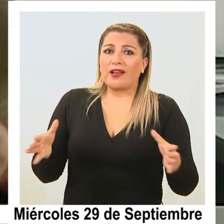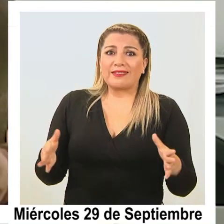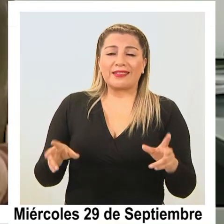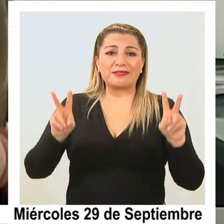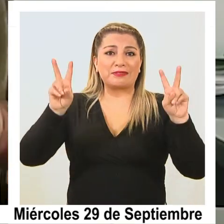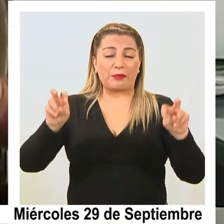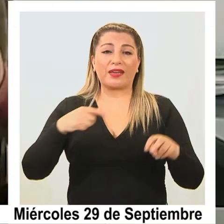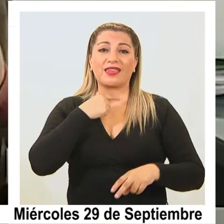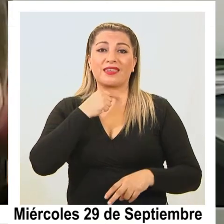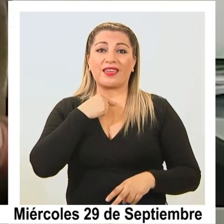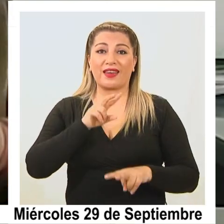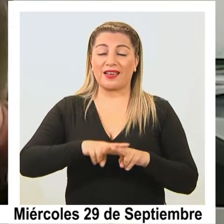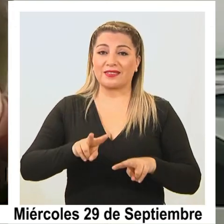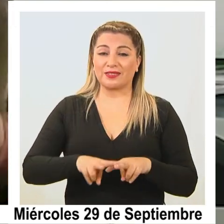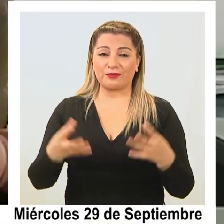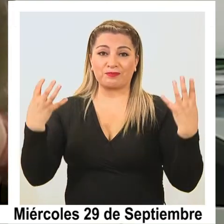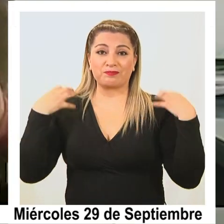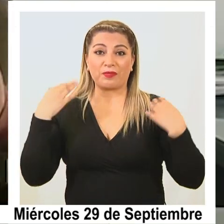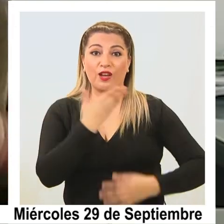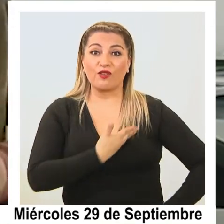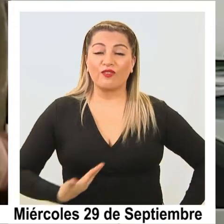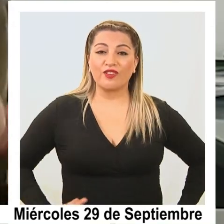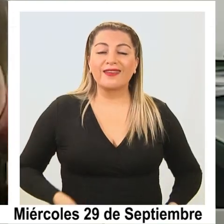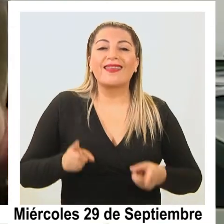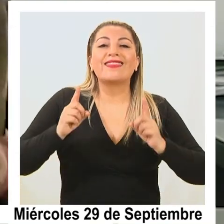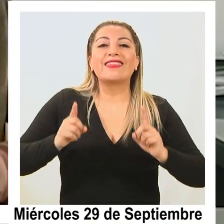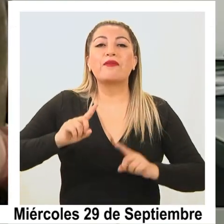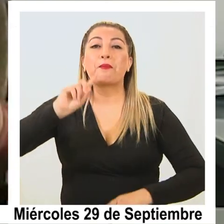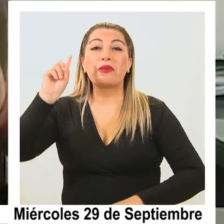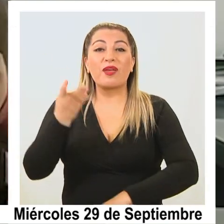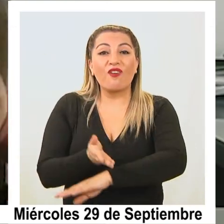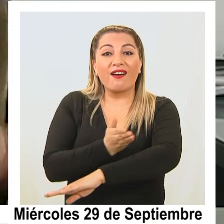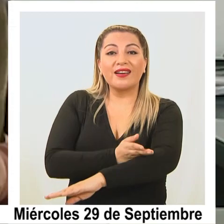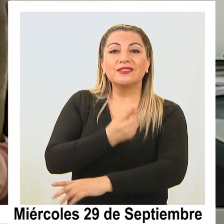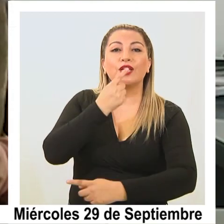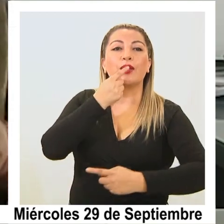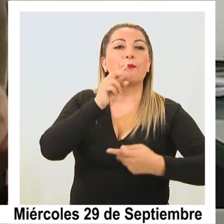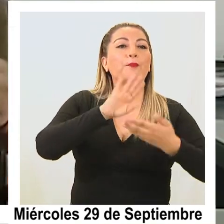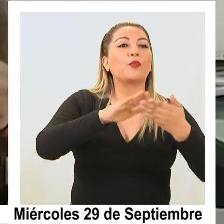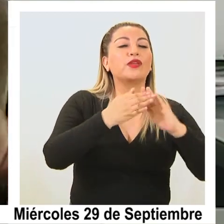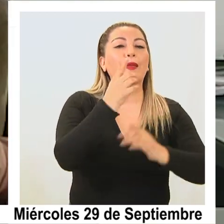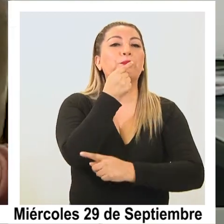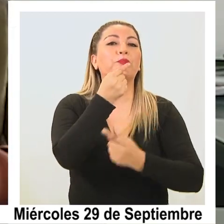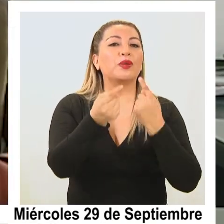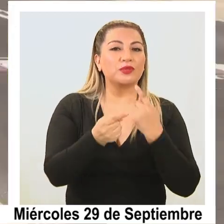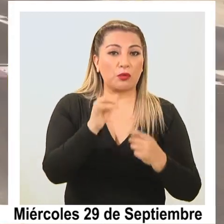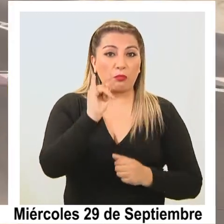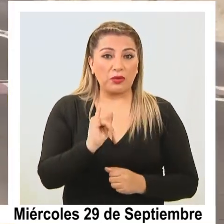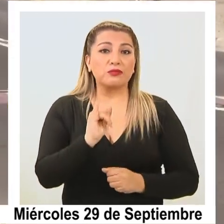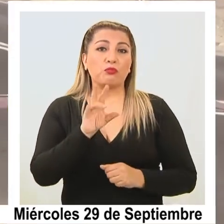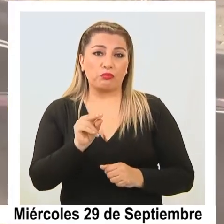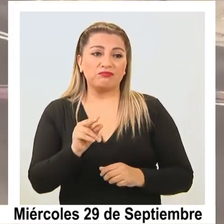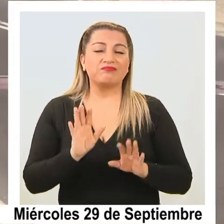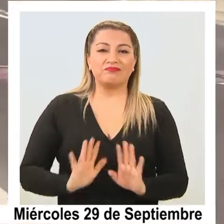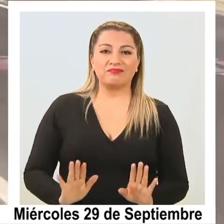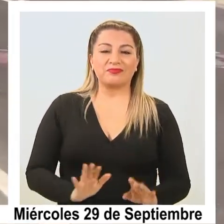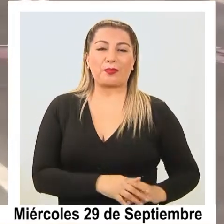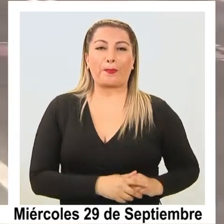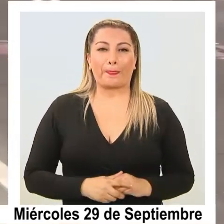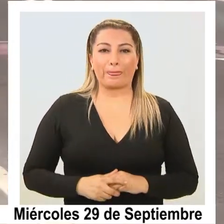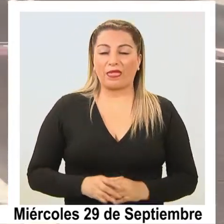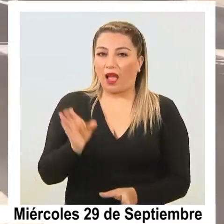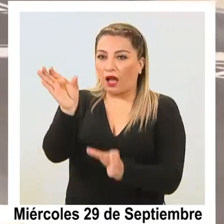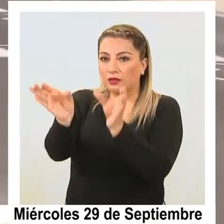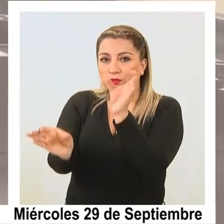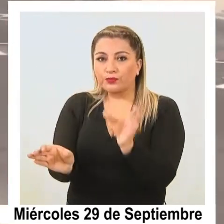administrativa que establezca el gobierno, debe consultar a las comunidades respectivamente. En relación a